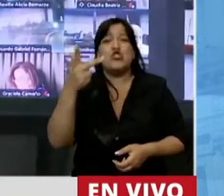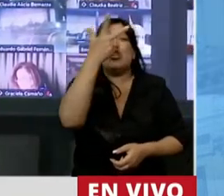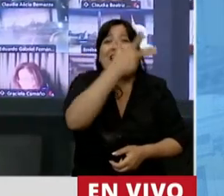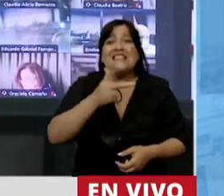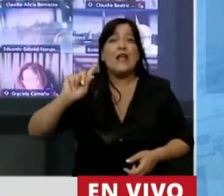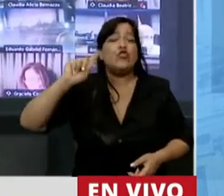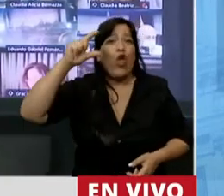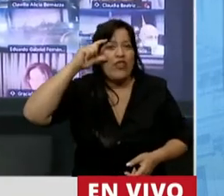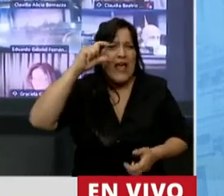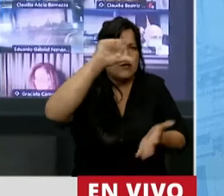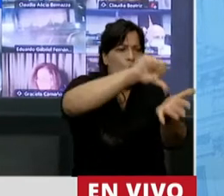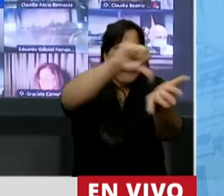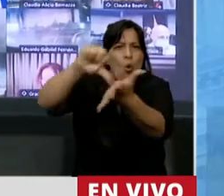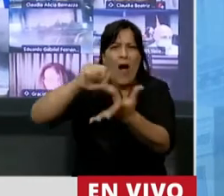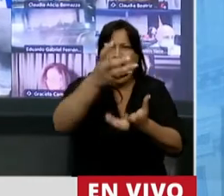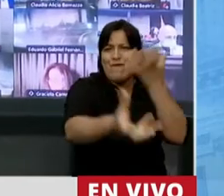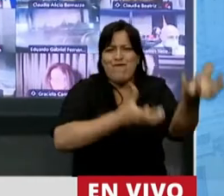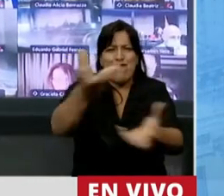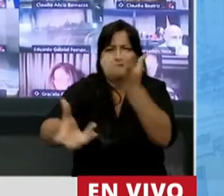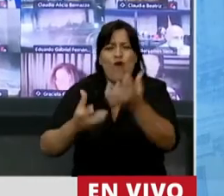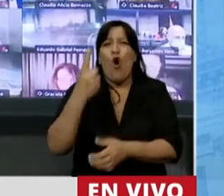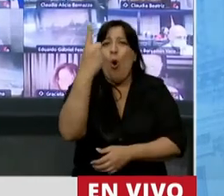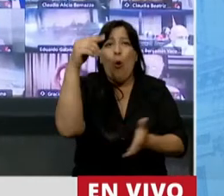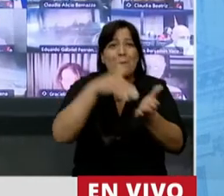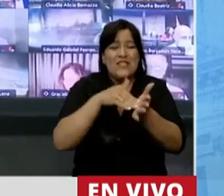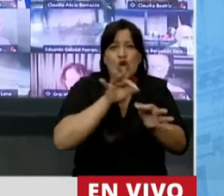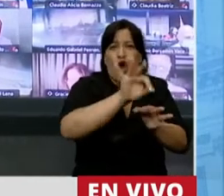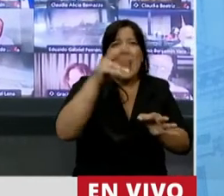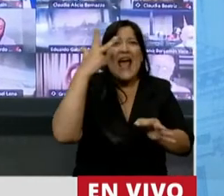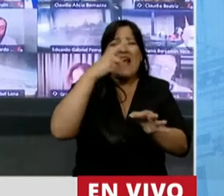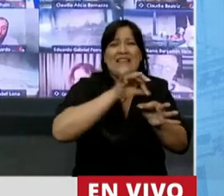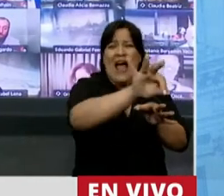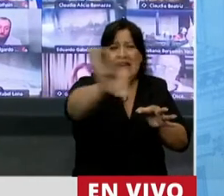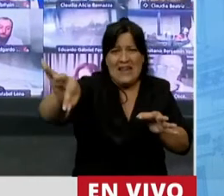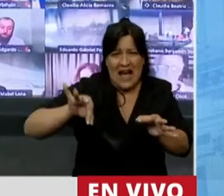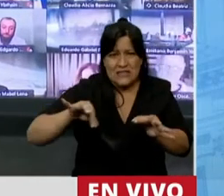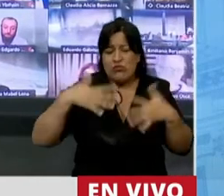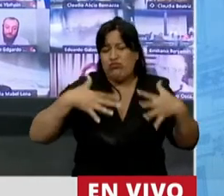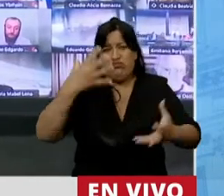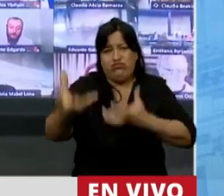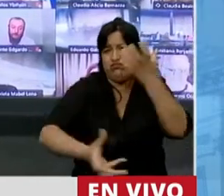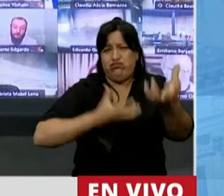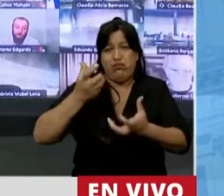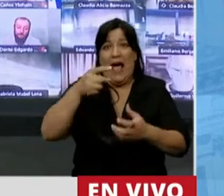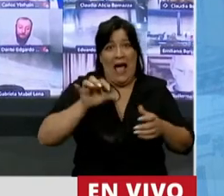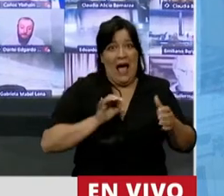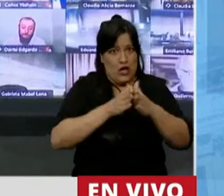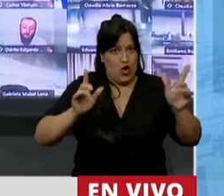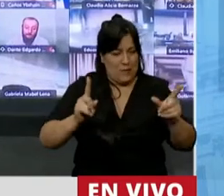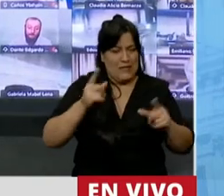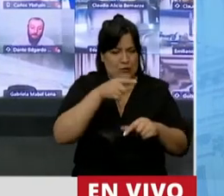focos, más de un millón de hectáreas, del millón 700 mil hectáreas que se prendieron fuego en esos años,